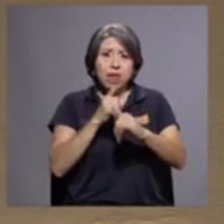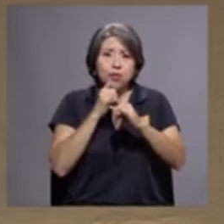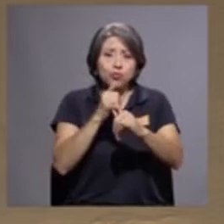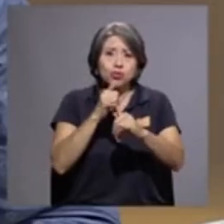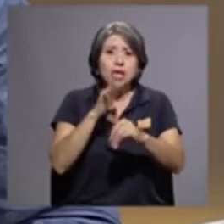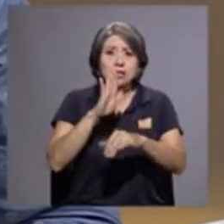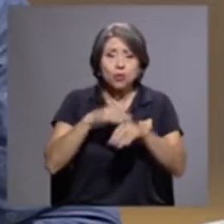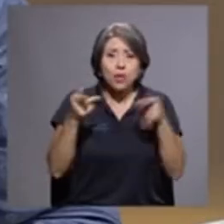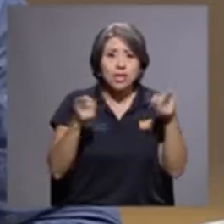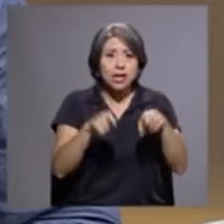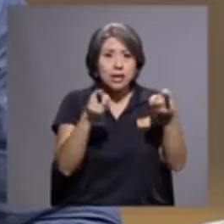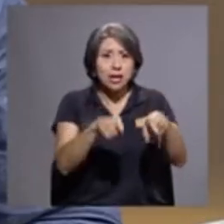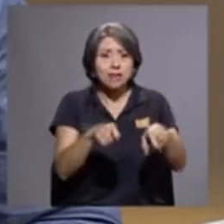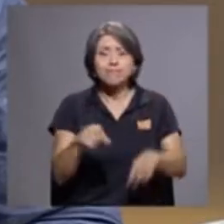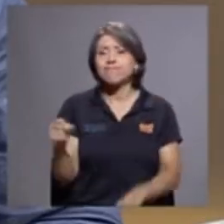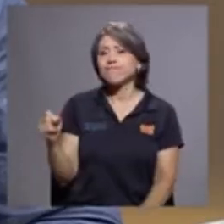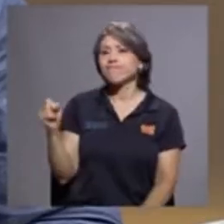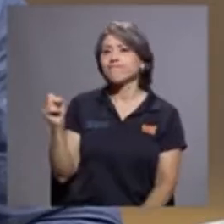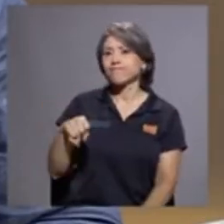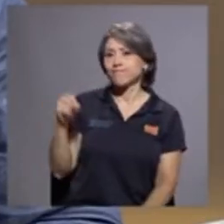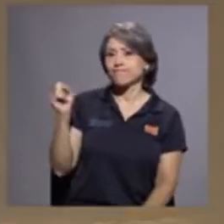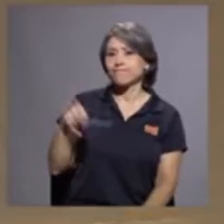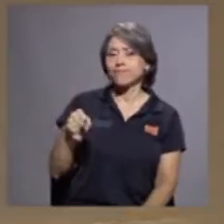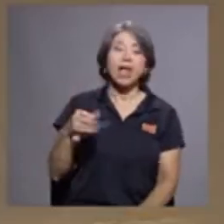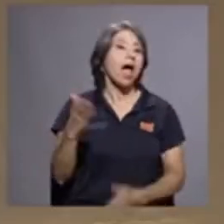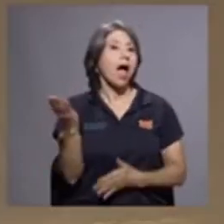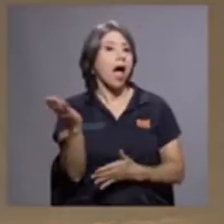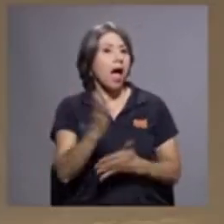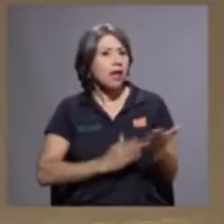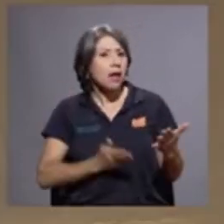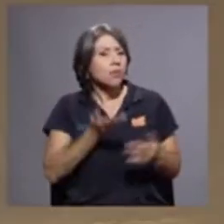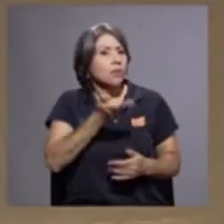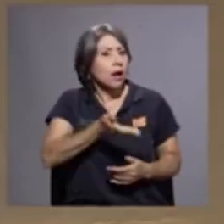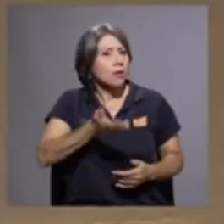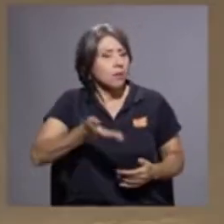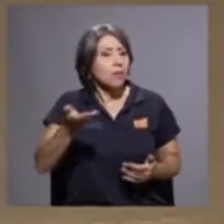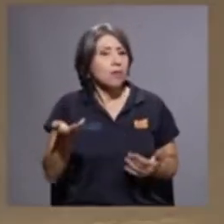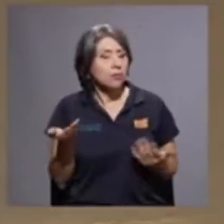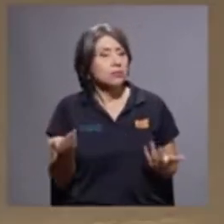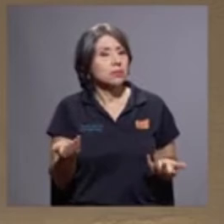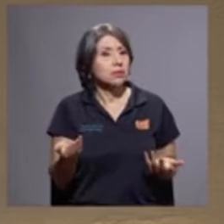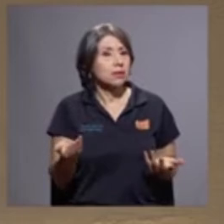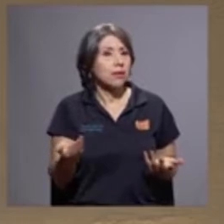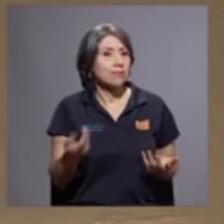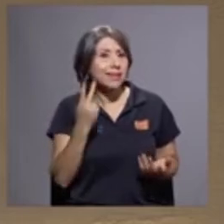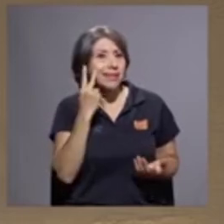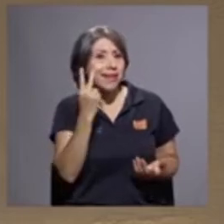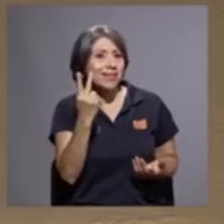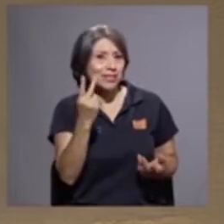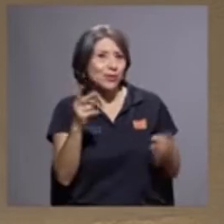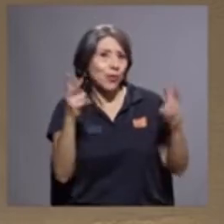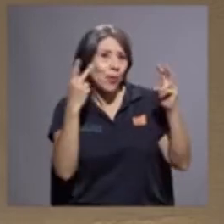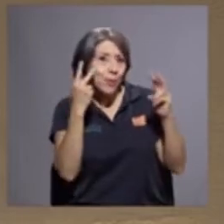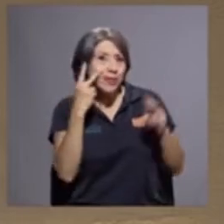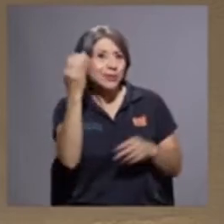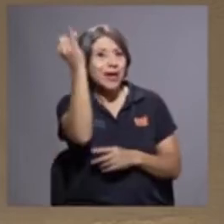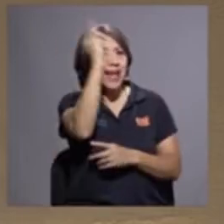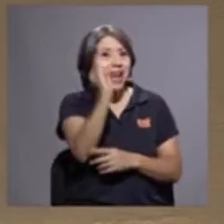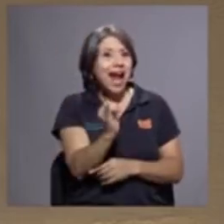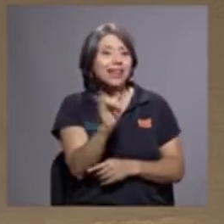sucediendo. Hay alguna cosa que se haya encontrado y en este sentido el arte convertido en reivindicación